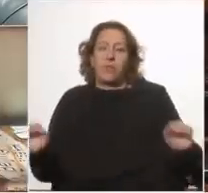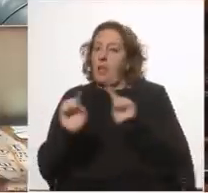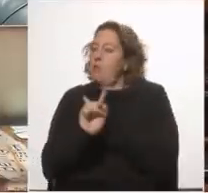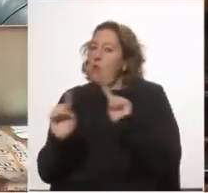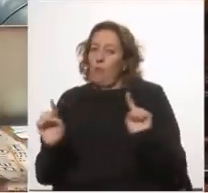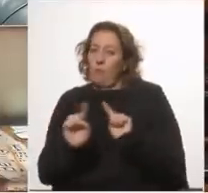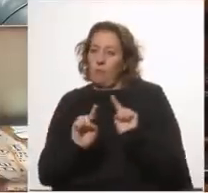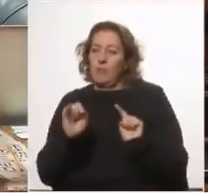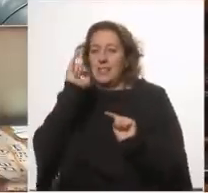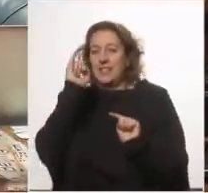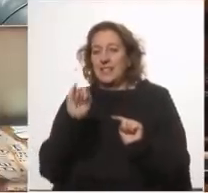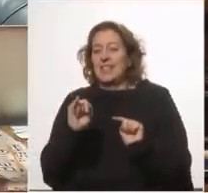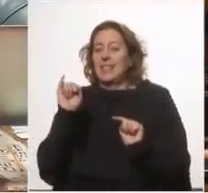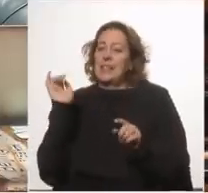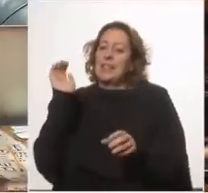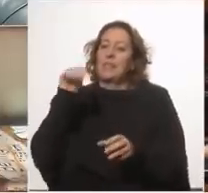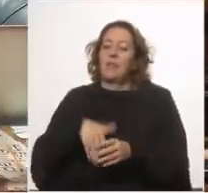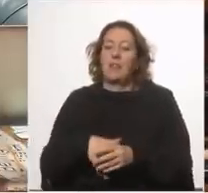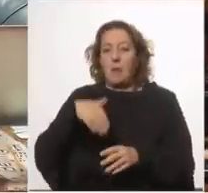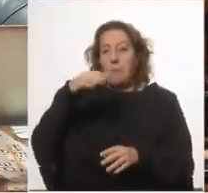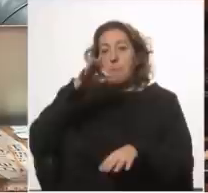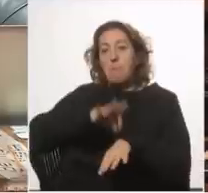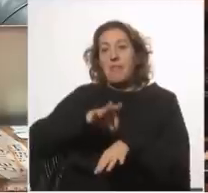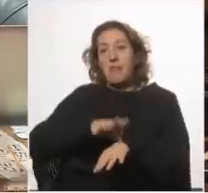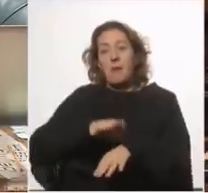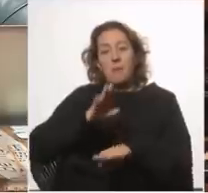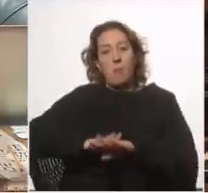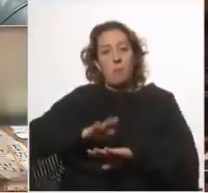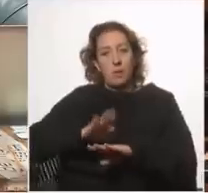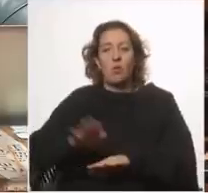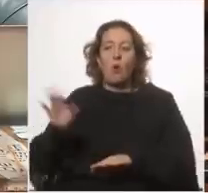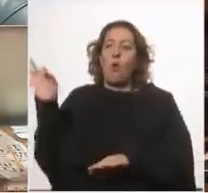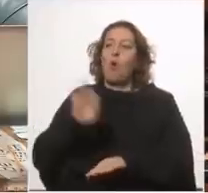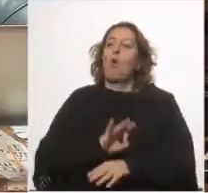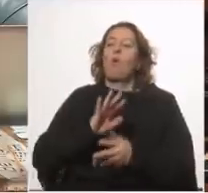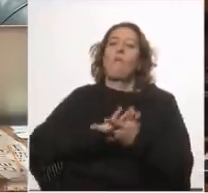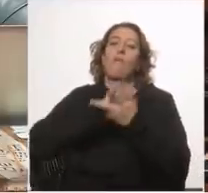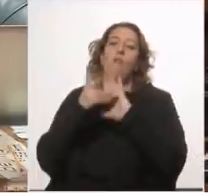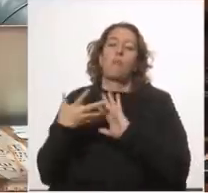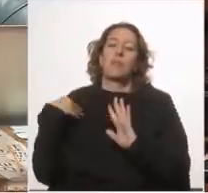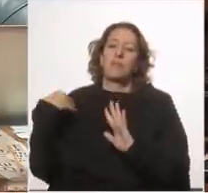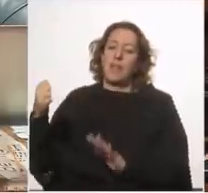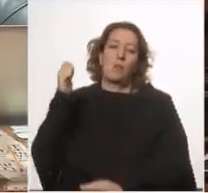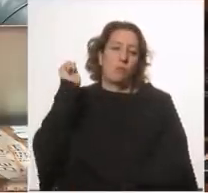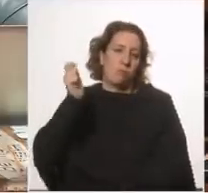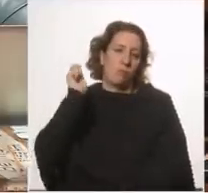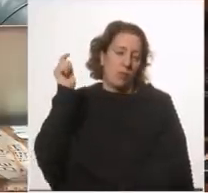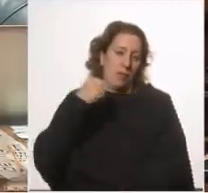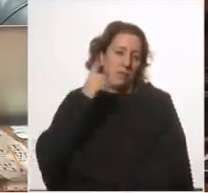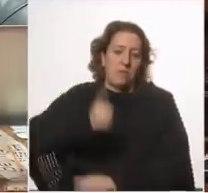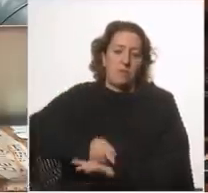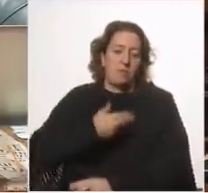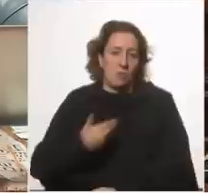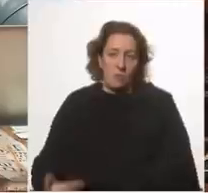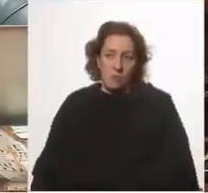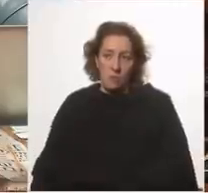sucedido con la intervención médica oportuna y apropiada o con medidas de salud pública diferenciando